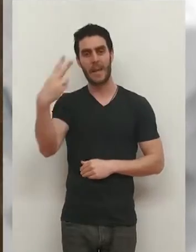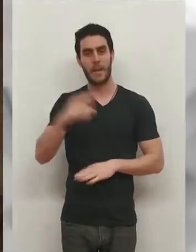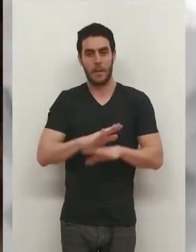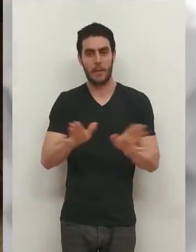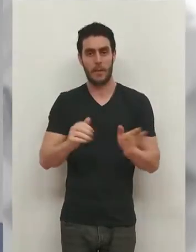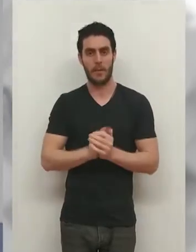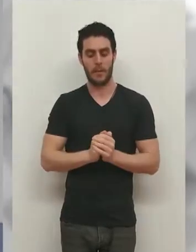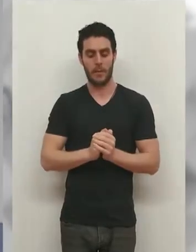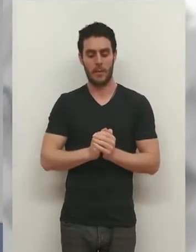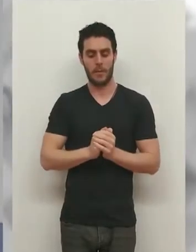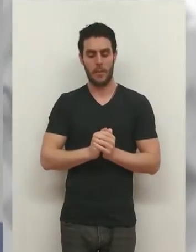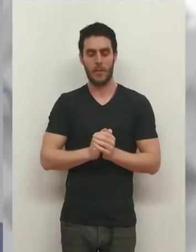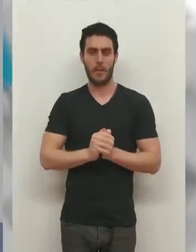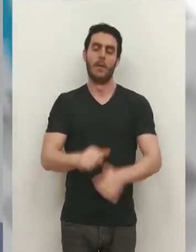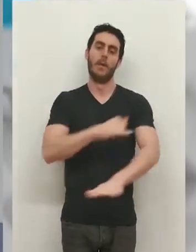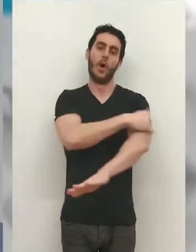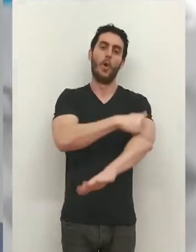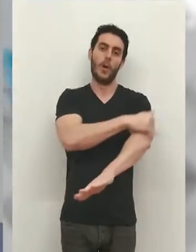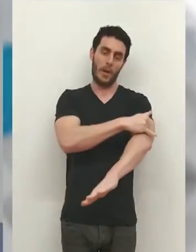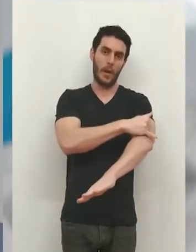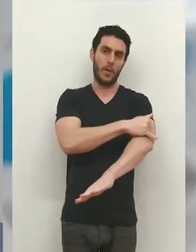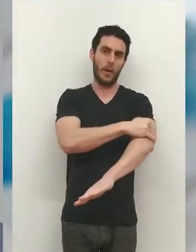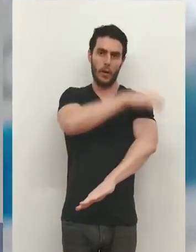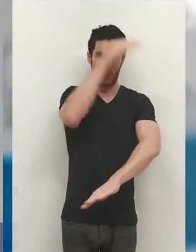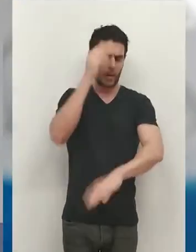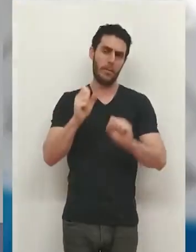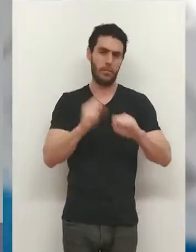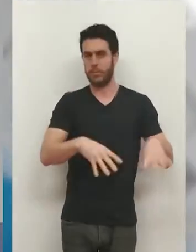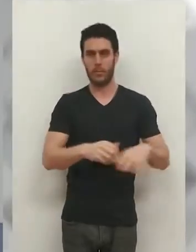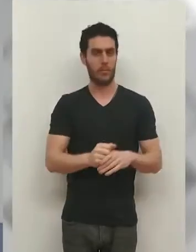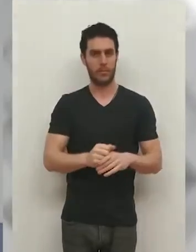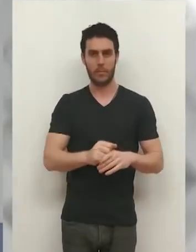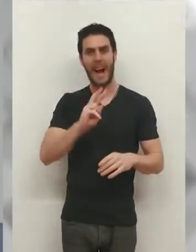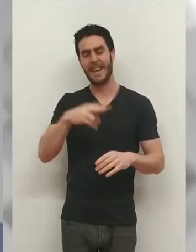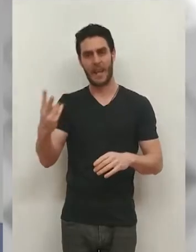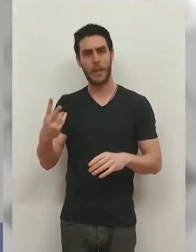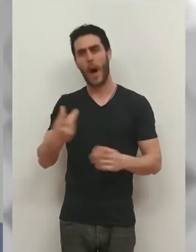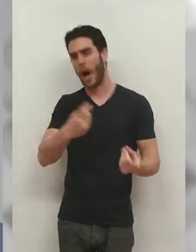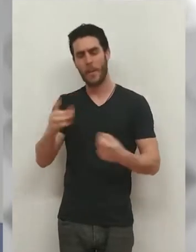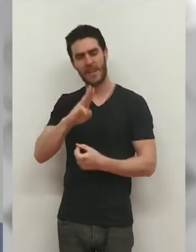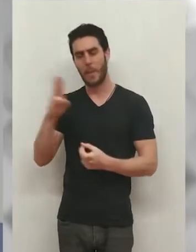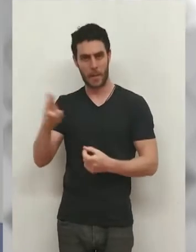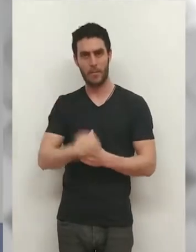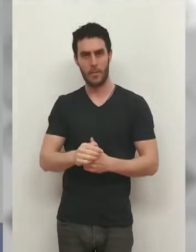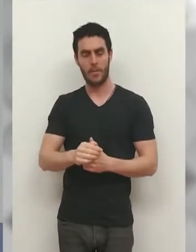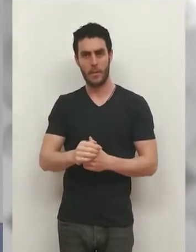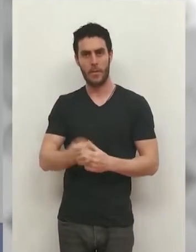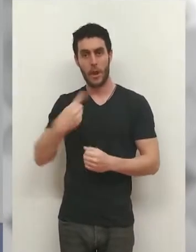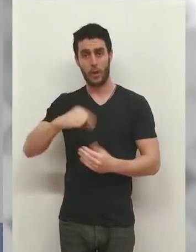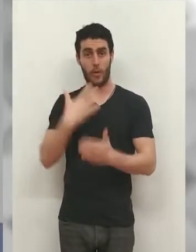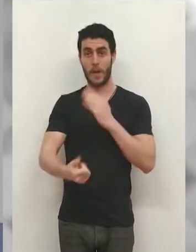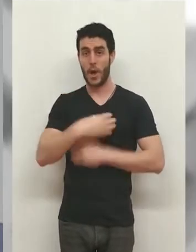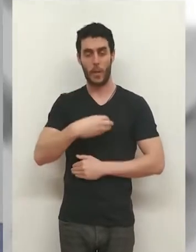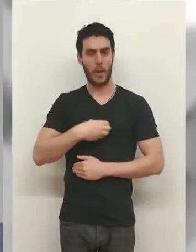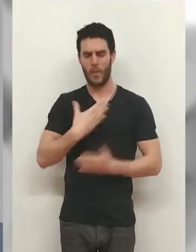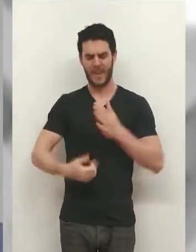la alternativa al gobierno de Concha Andreu que los riojanos esperan y merecen. Y nosotros no